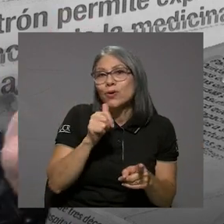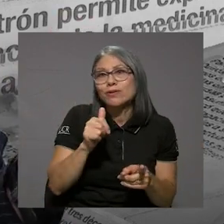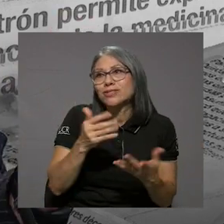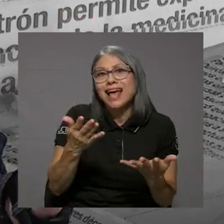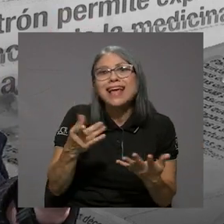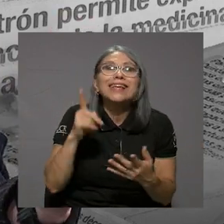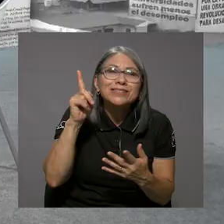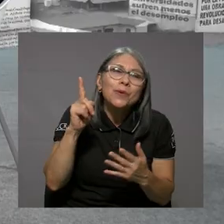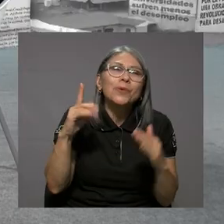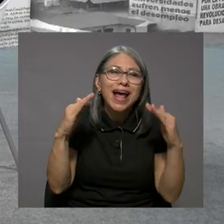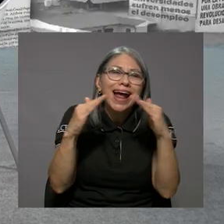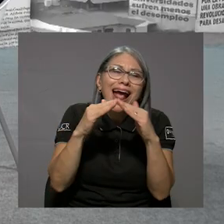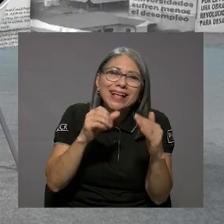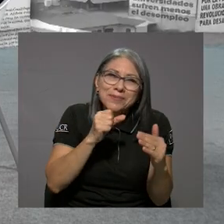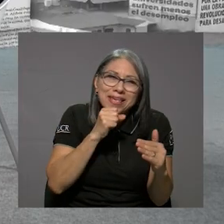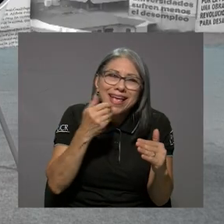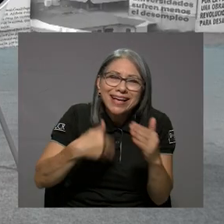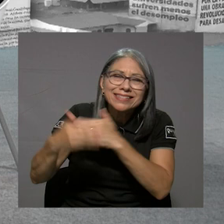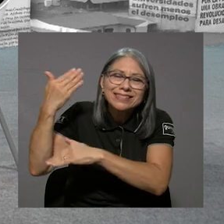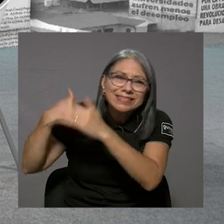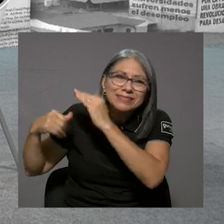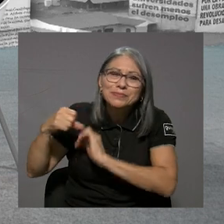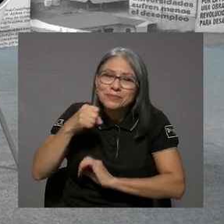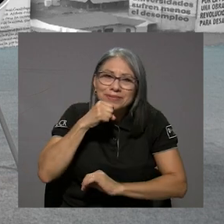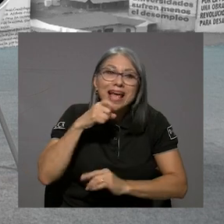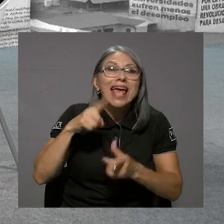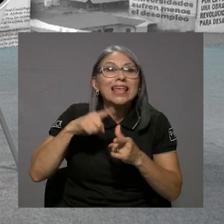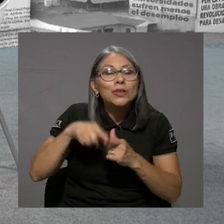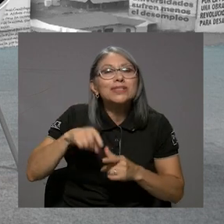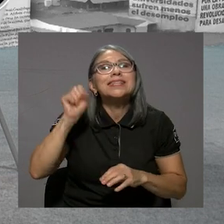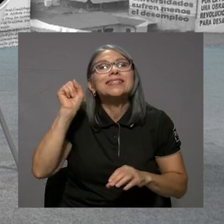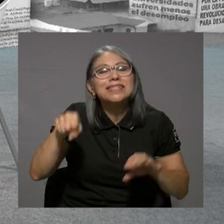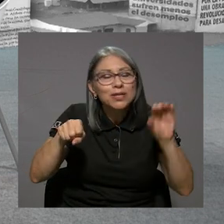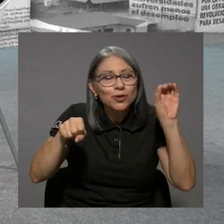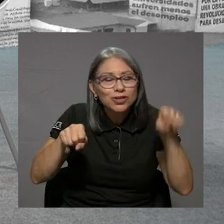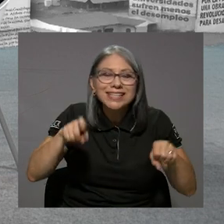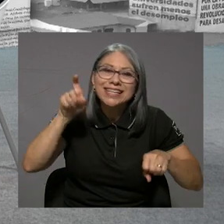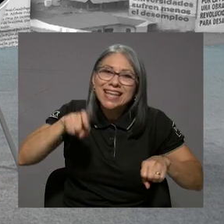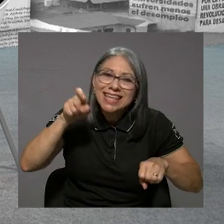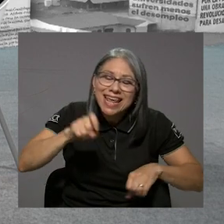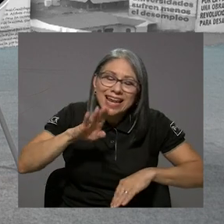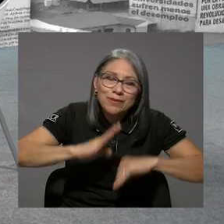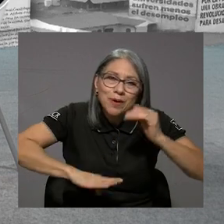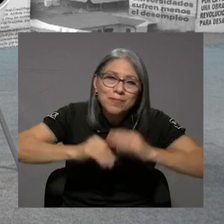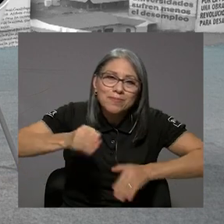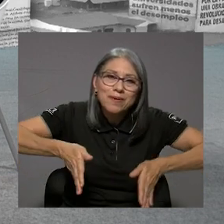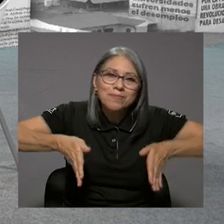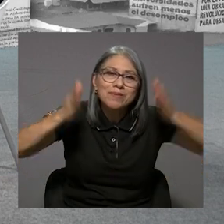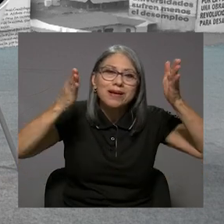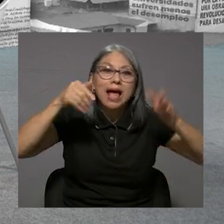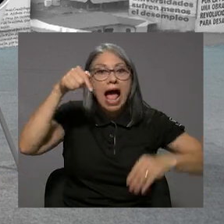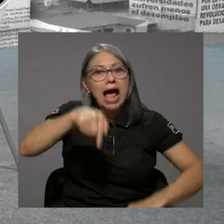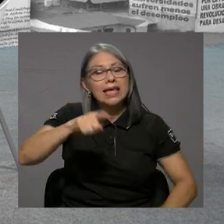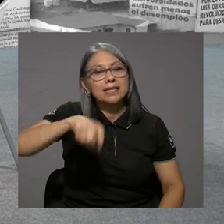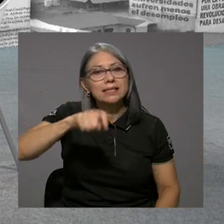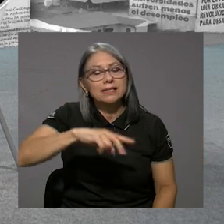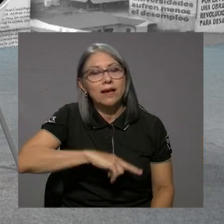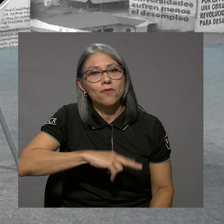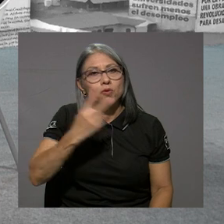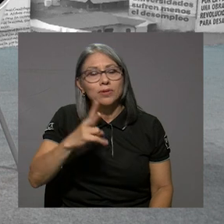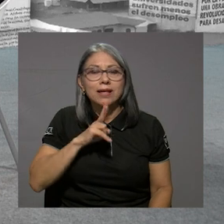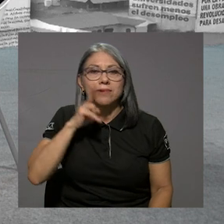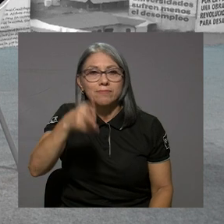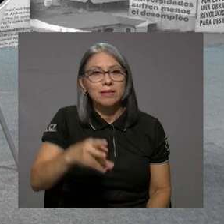casa vieja. Exactamente. Entonces, sí o sí requieren del edificio. Entonces, aquí se necesita voluntad,